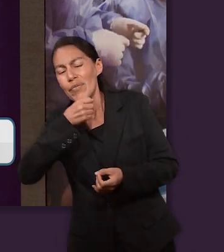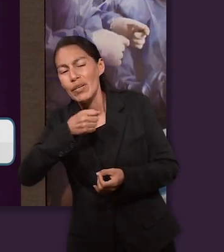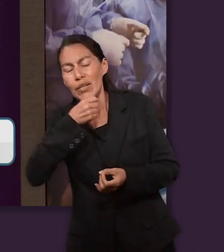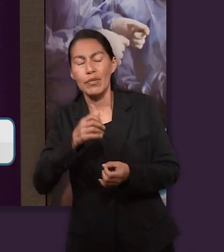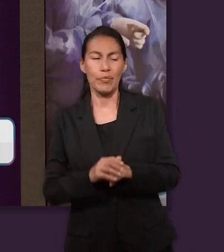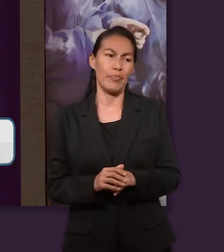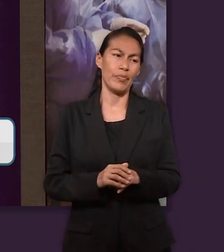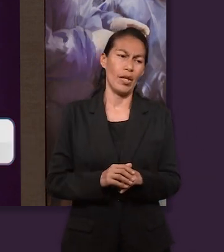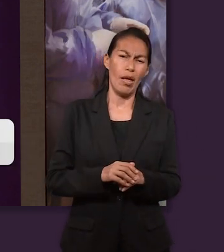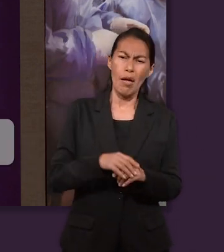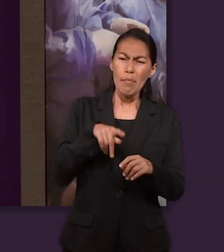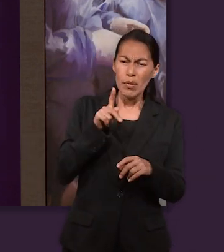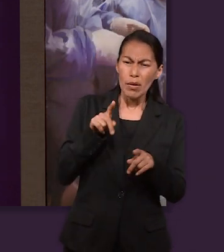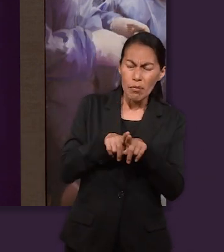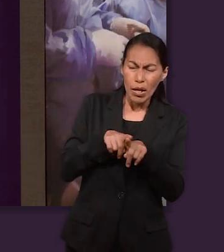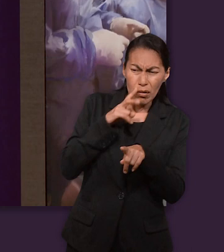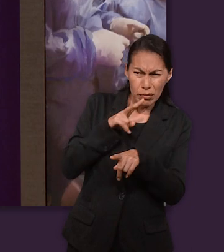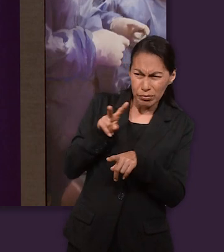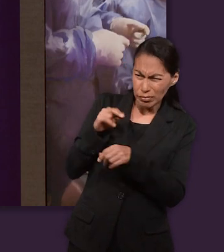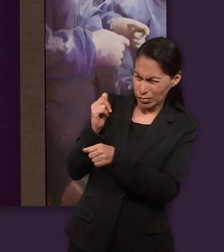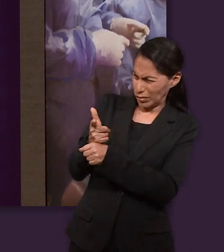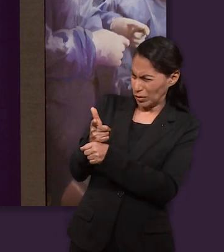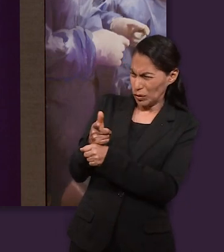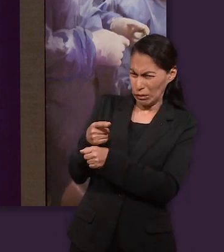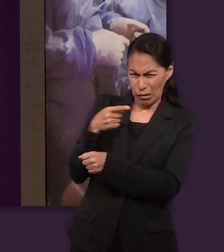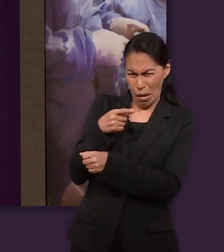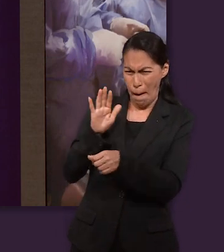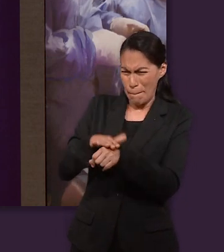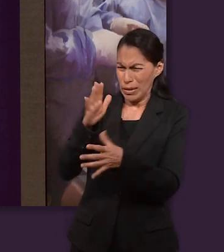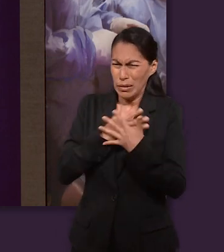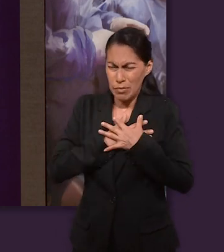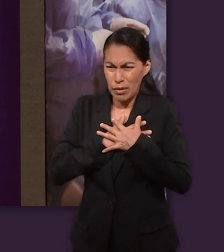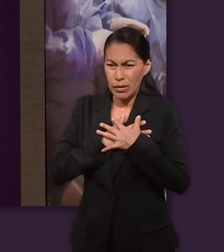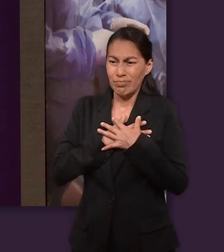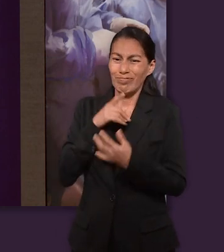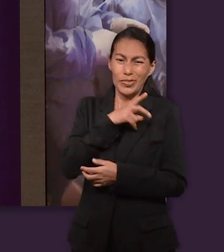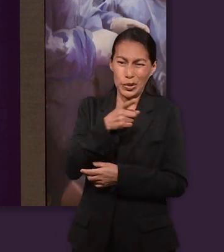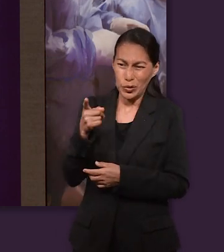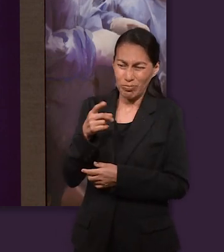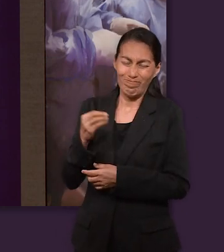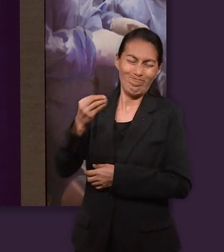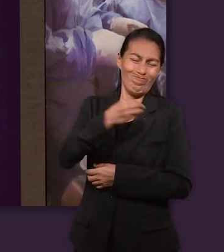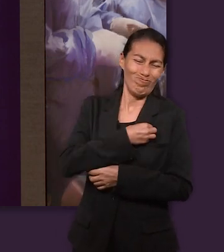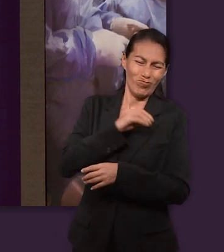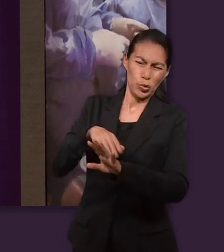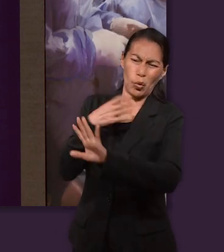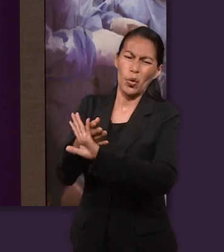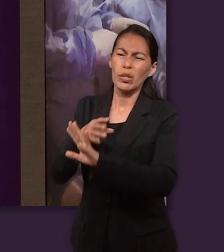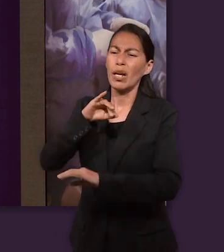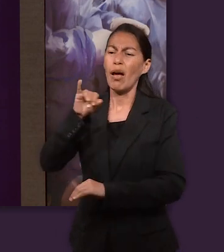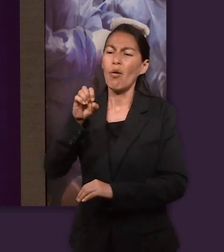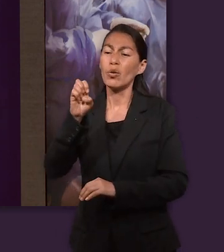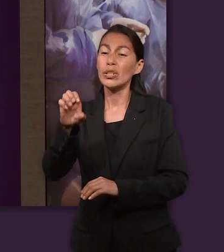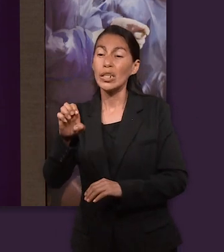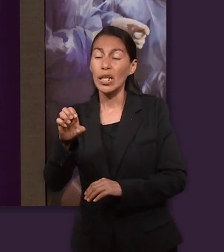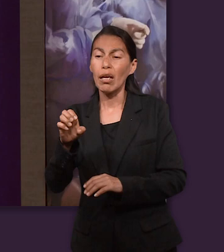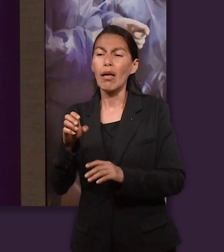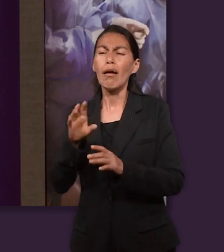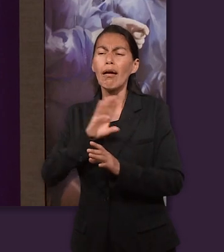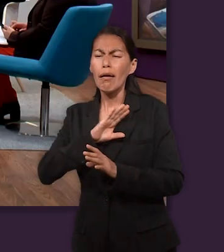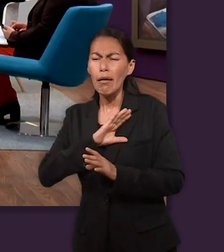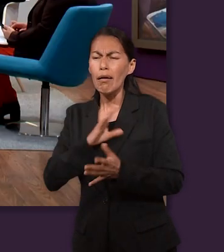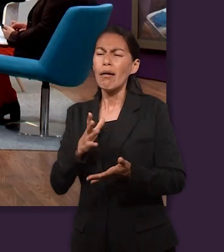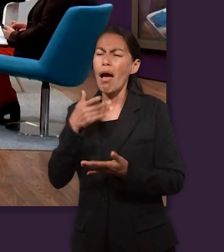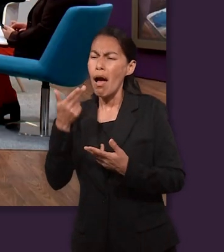una túnica de diversos colores. Al ver sus hermanos, que su padre lo amaba más que a todos ellos, lo aborrecía y no